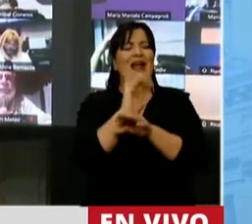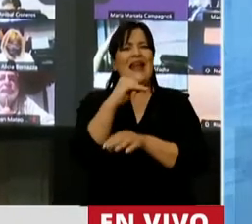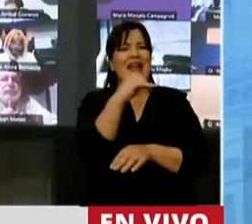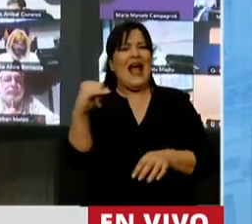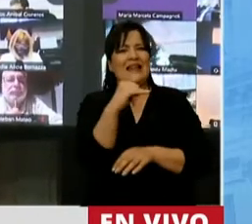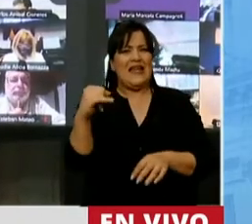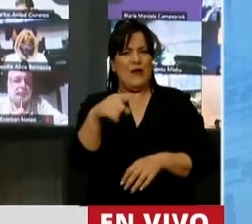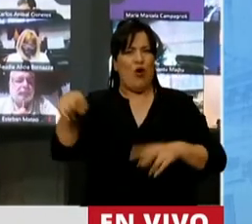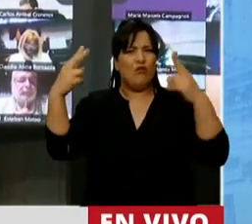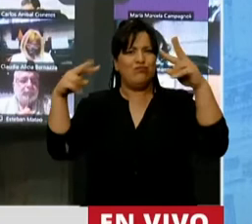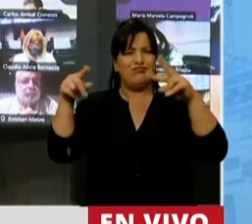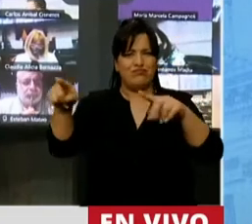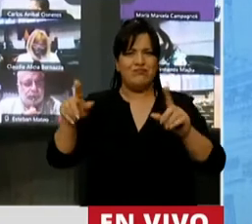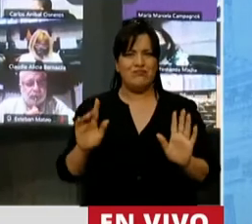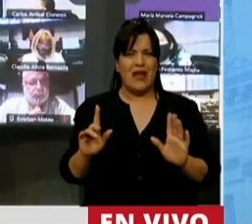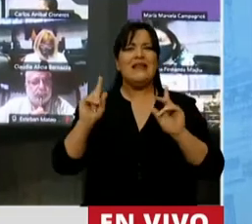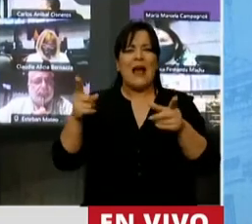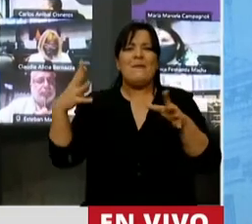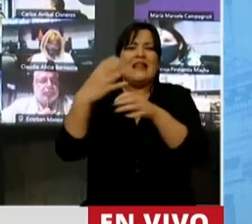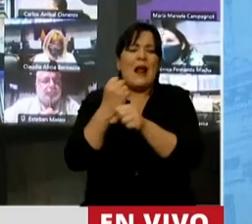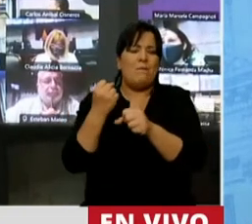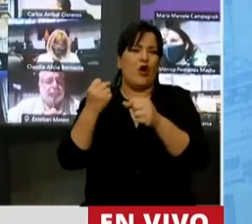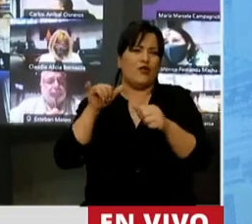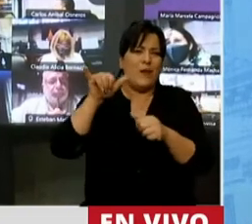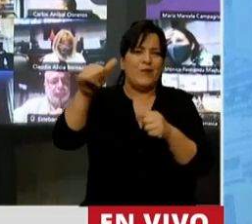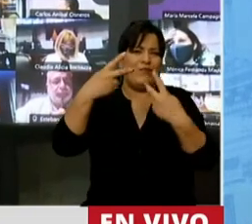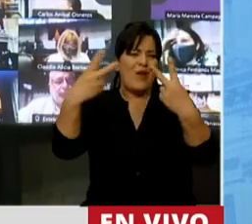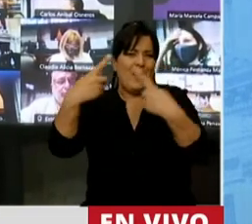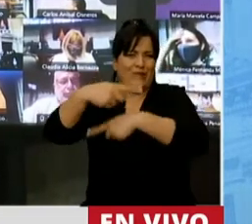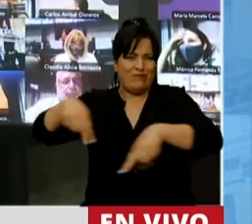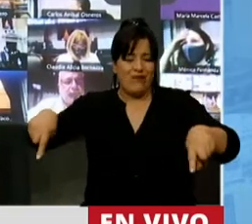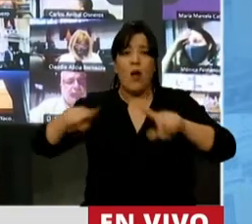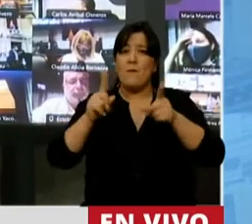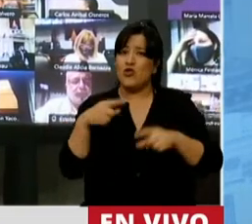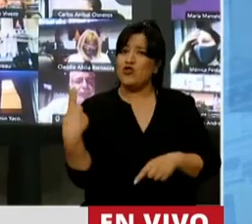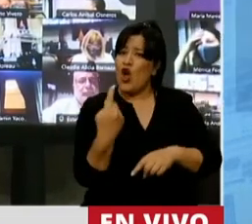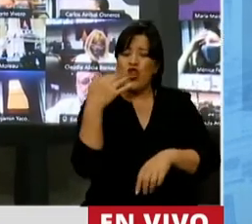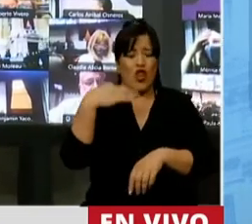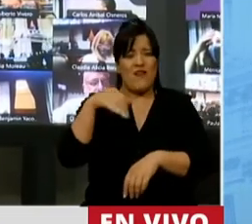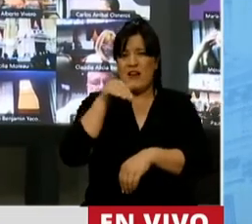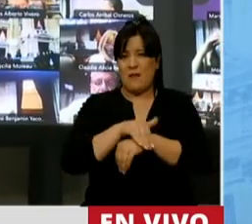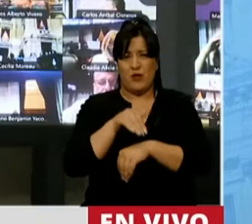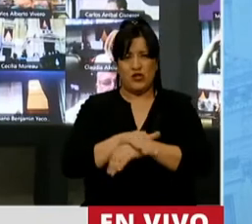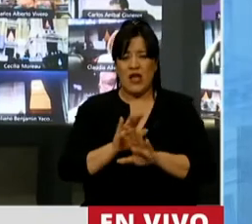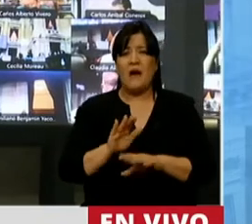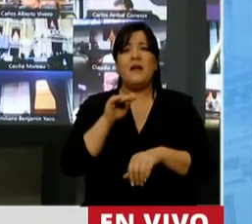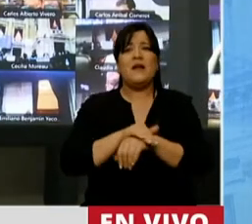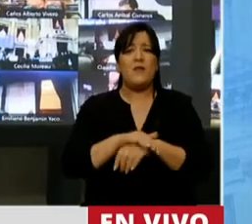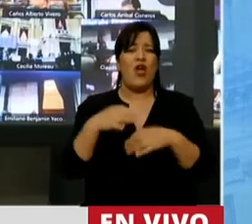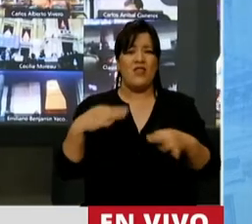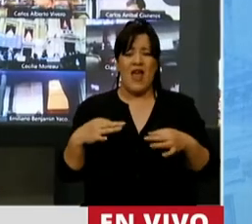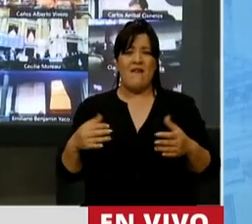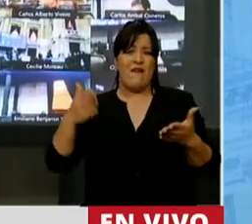turístico y en el transporte. Y es nuestro deber, y el deber de todos los funcionarios, lograr la